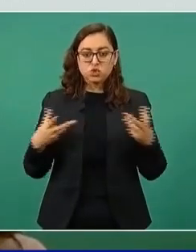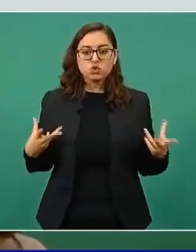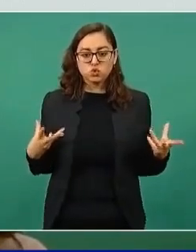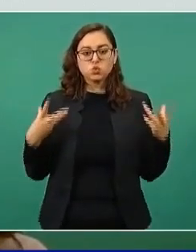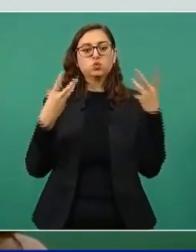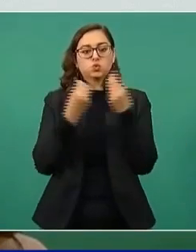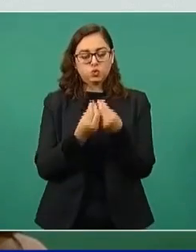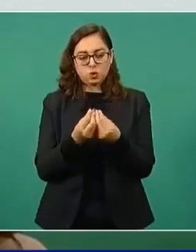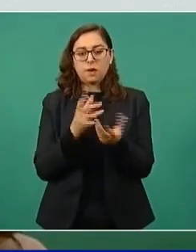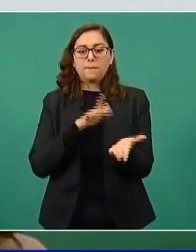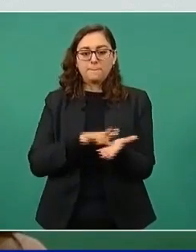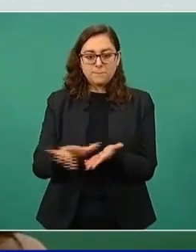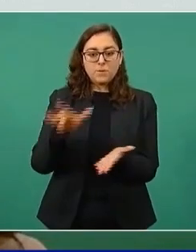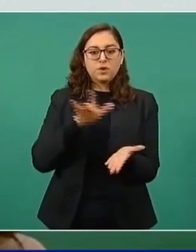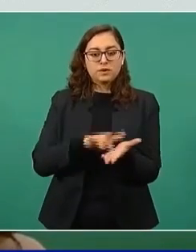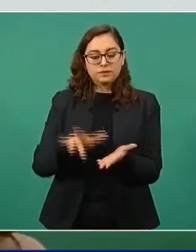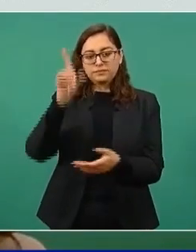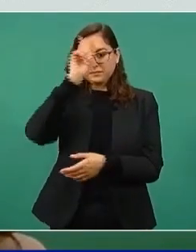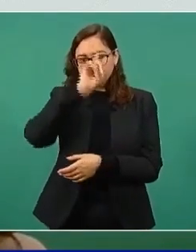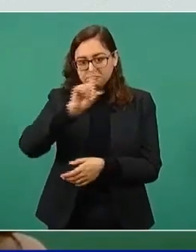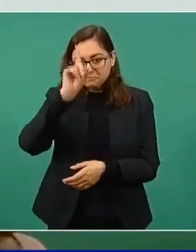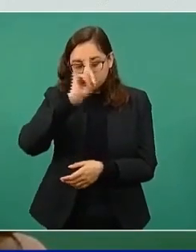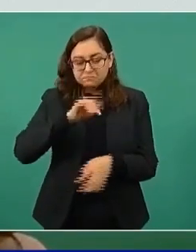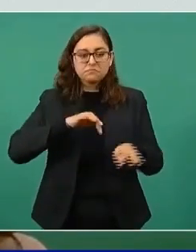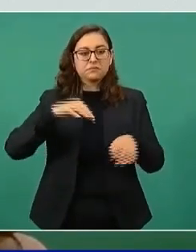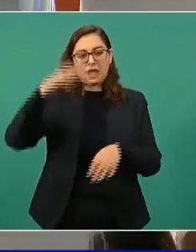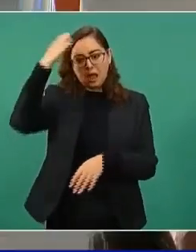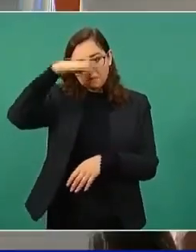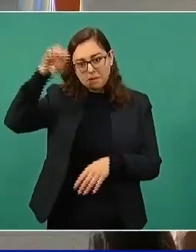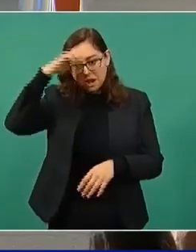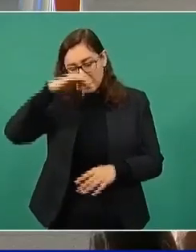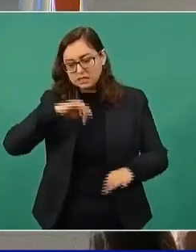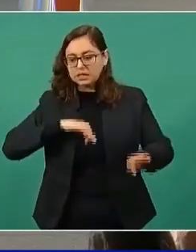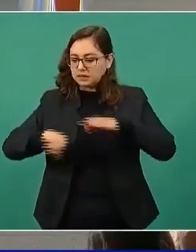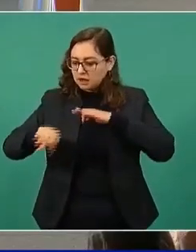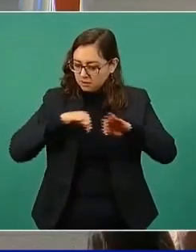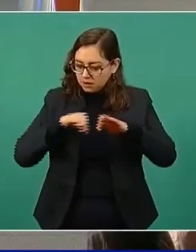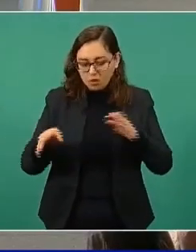dispuestos a colaborar con asesoría, experiencia y trabajo.